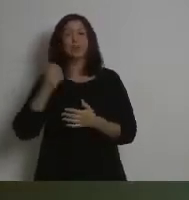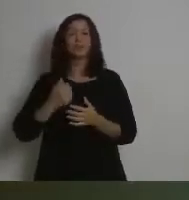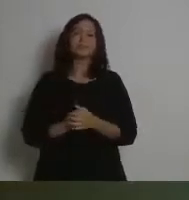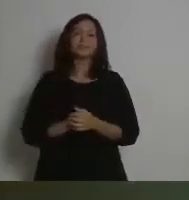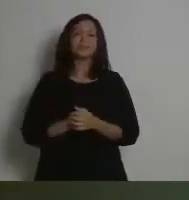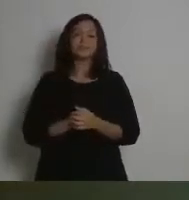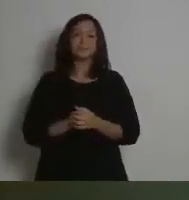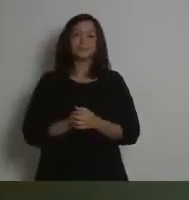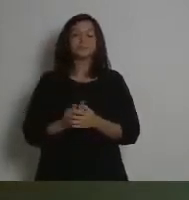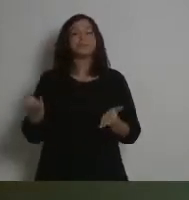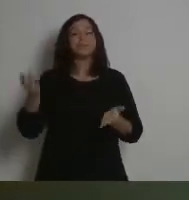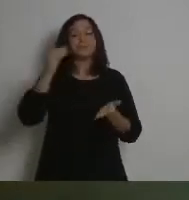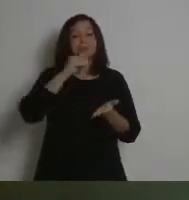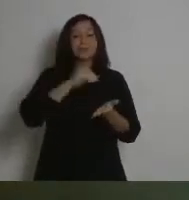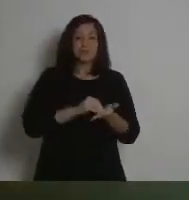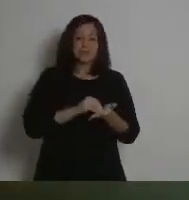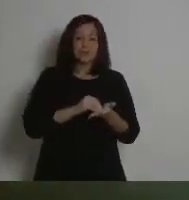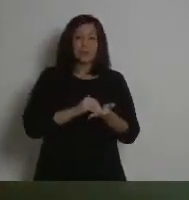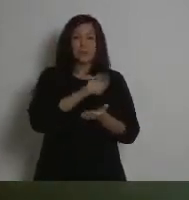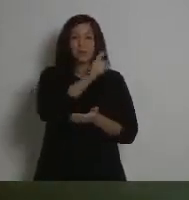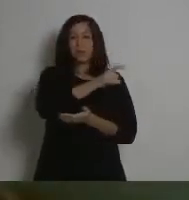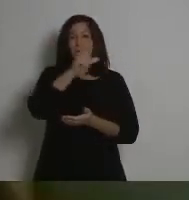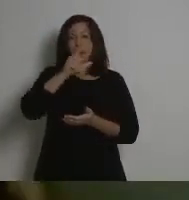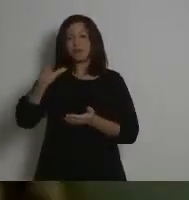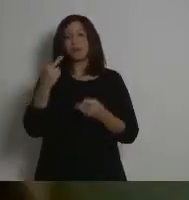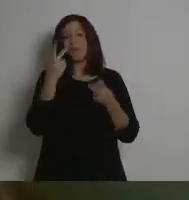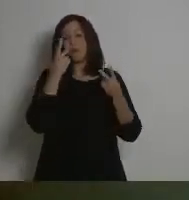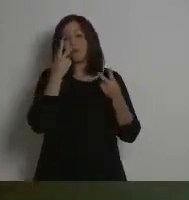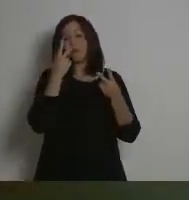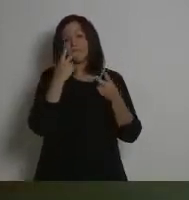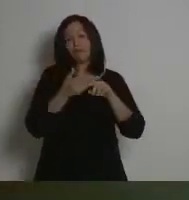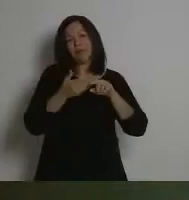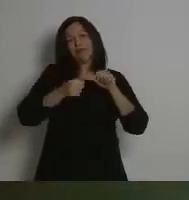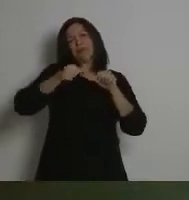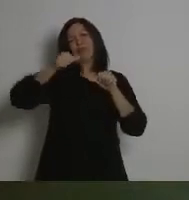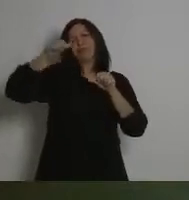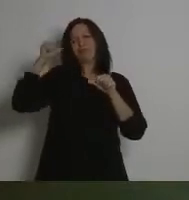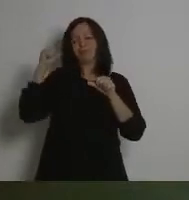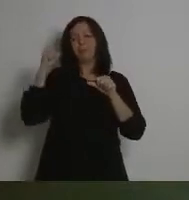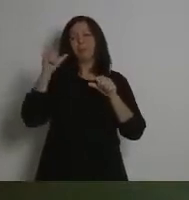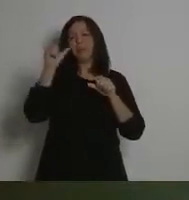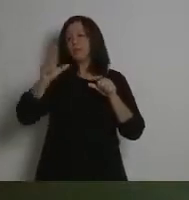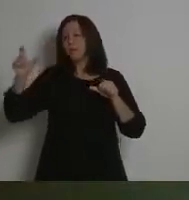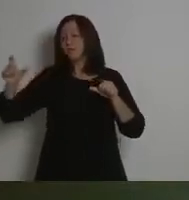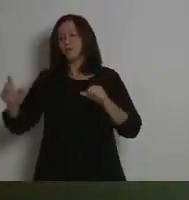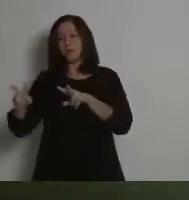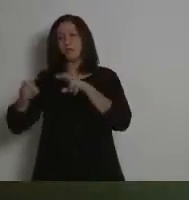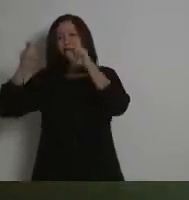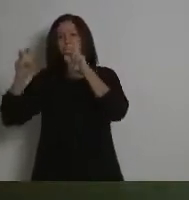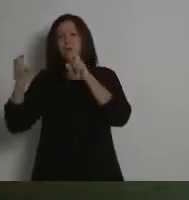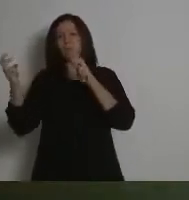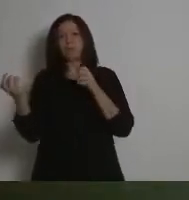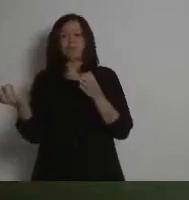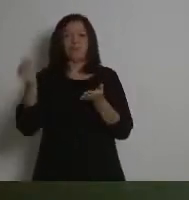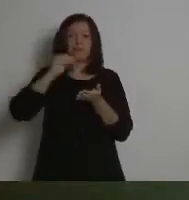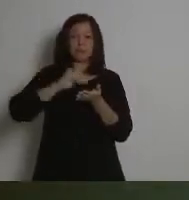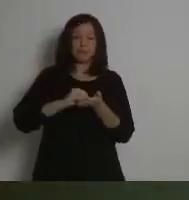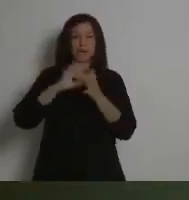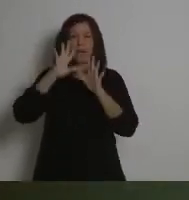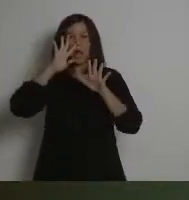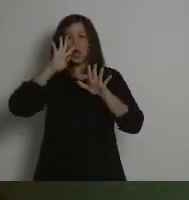Bienvenidos y bienvenidas a las que nos han estado siguiendo estos días y a los que se incorporan a esta novena edición de la